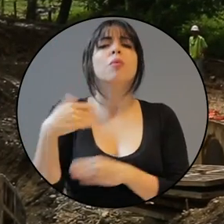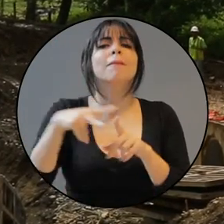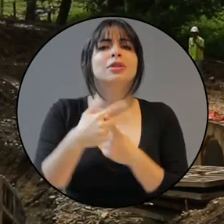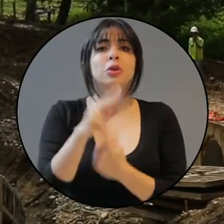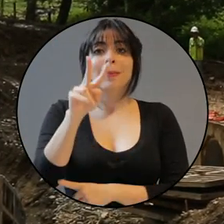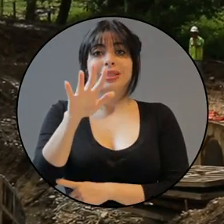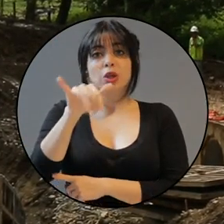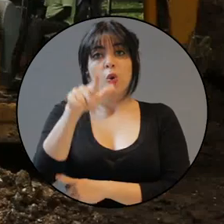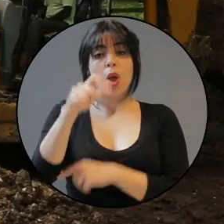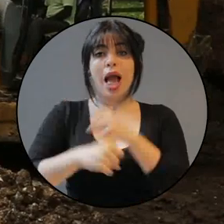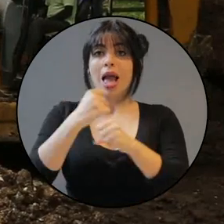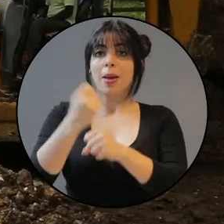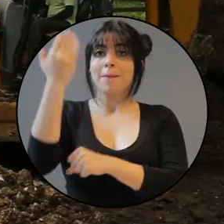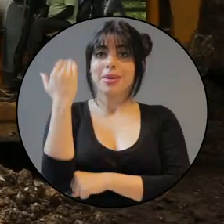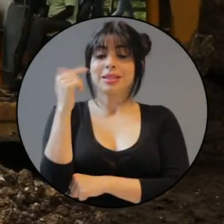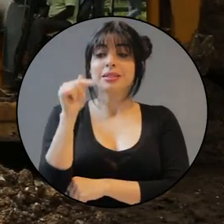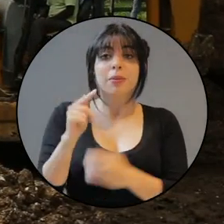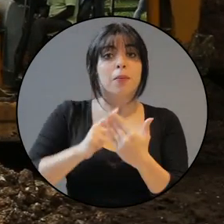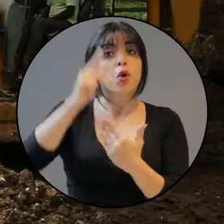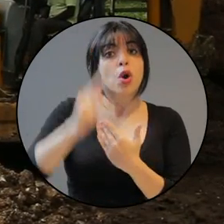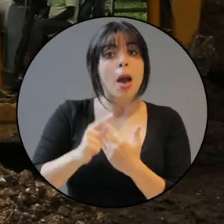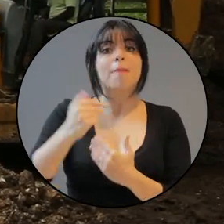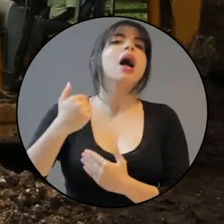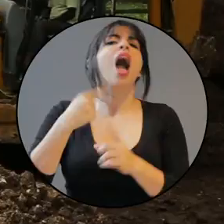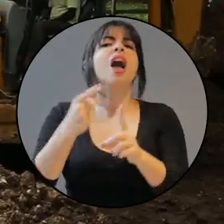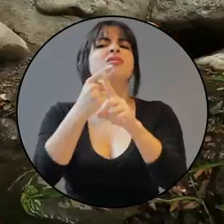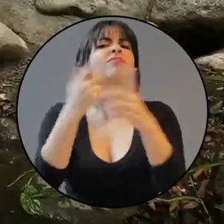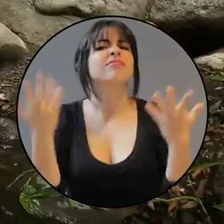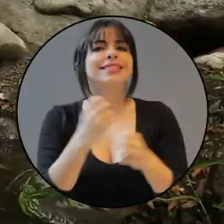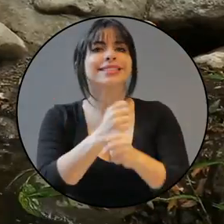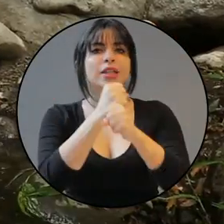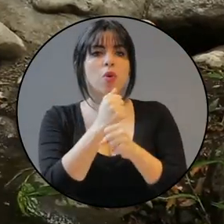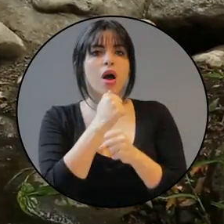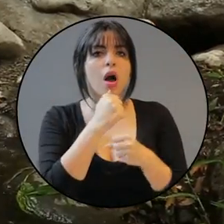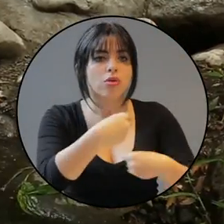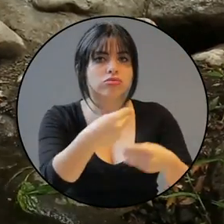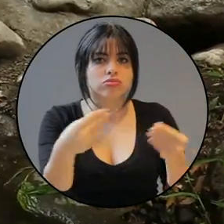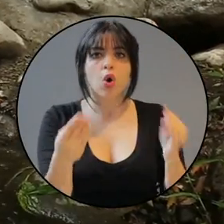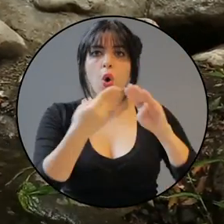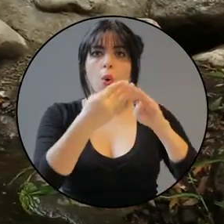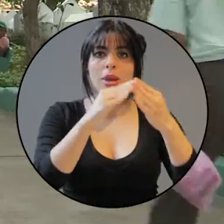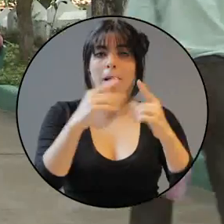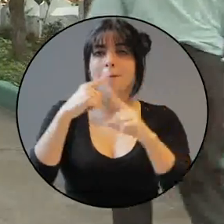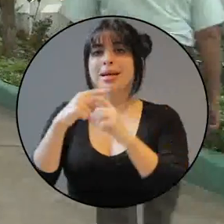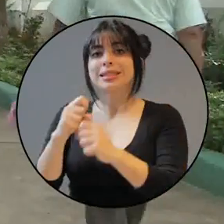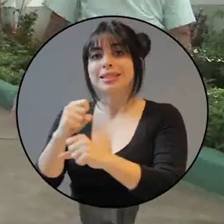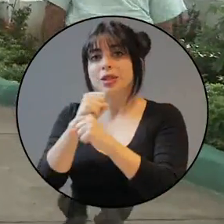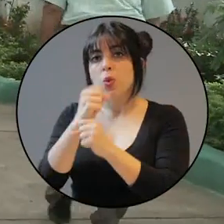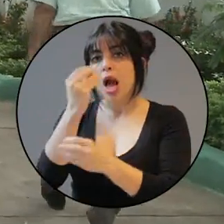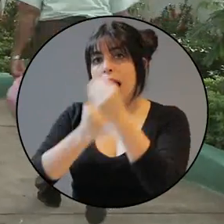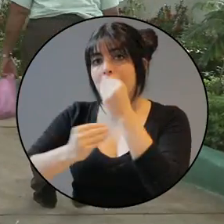de julio del año pasado, este programa tiene como ejes la seguridad hídrica para las comunidades, la seguridad